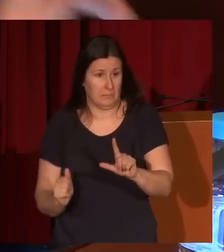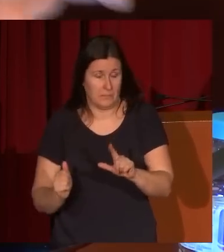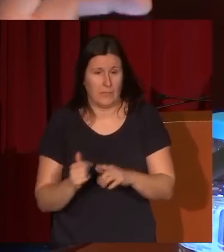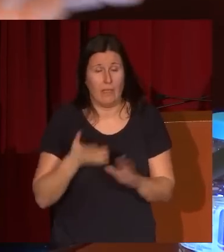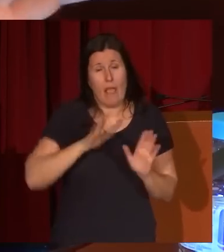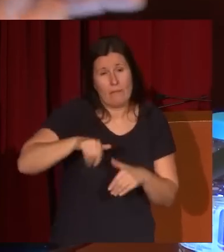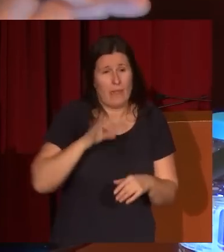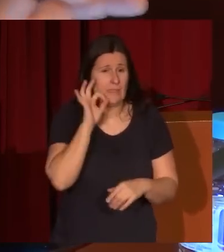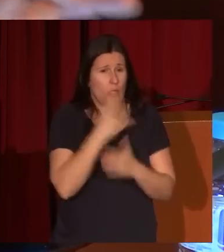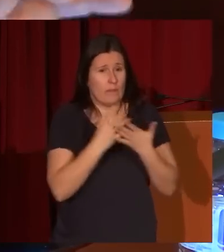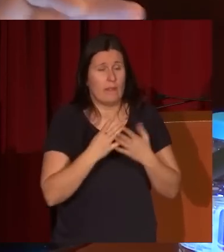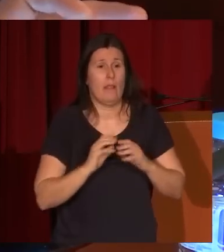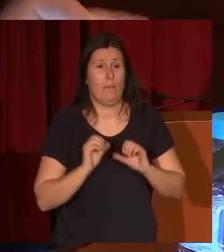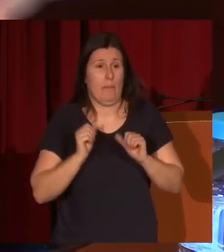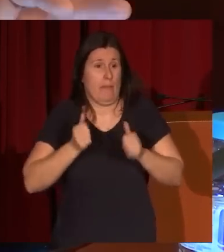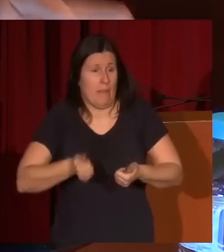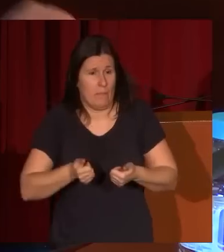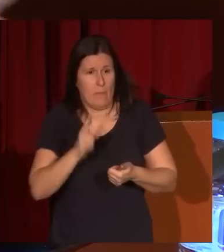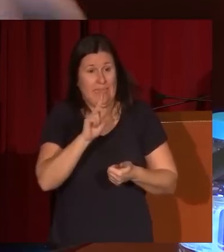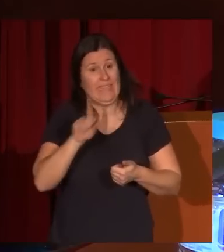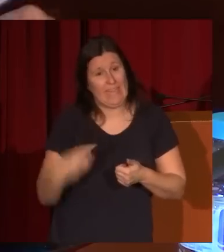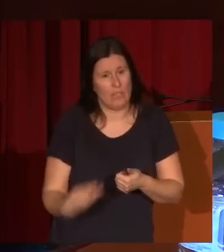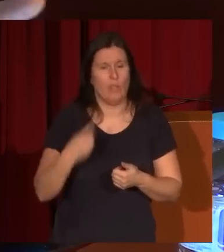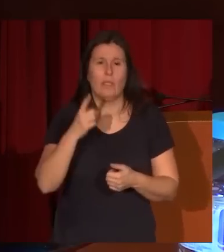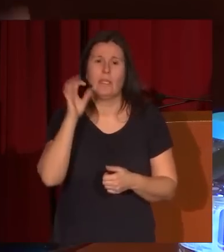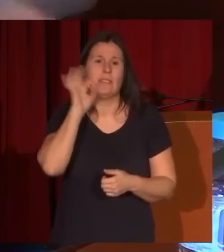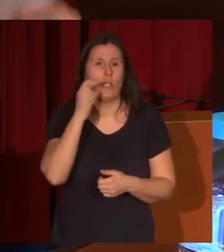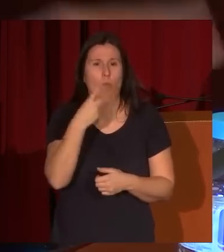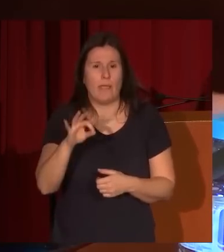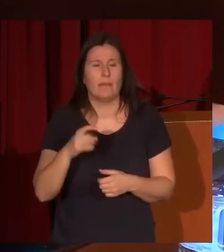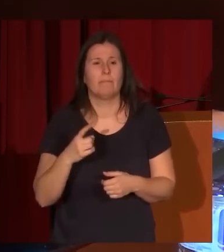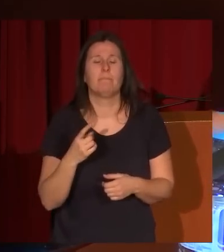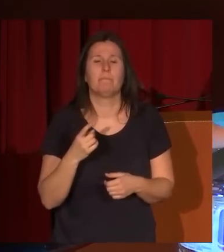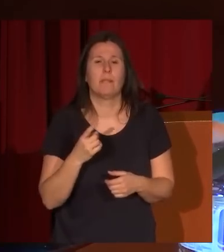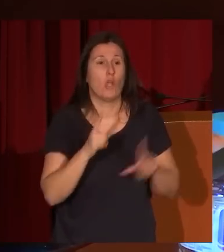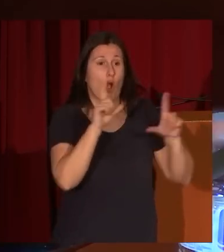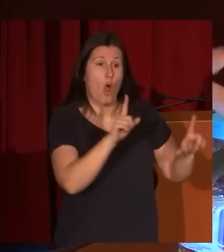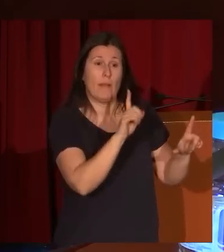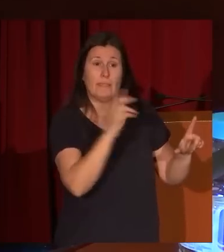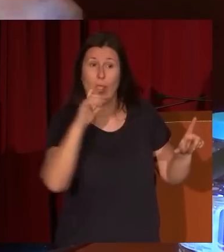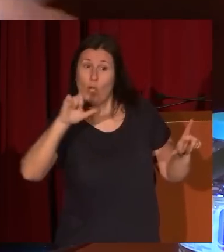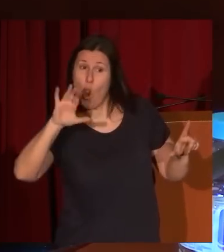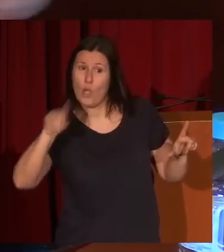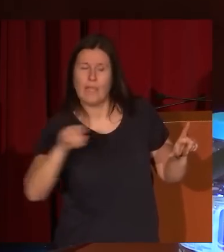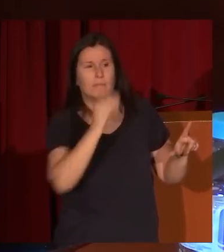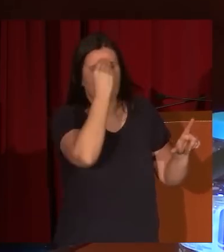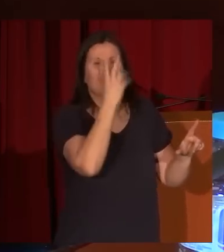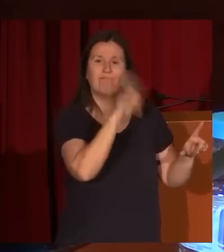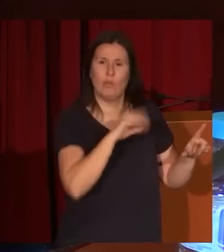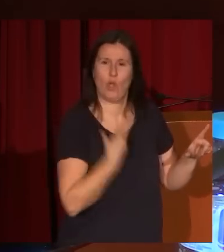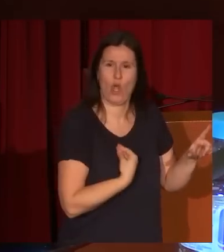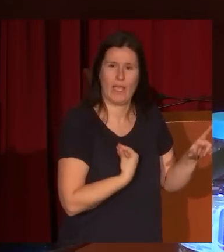y en la primera tercio del siglo XX, hace que obras de Eugenio Lucas hayan pasado como obras de Goya. Y ya saben ustedes